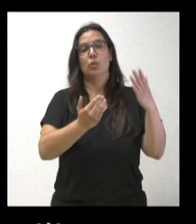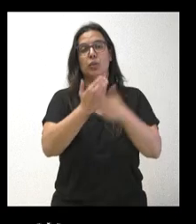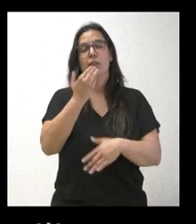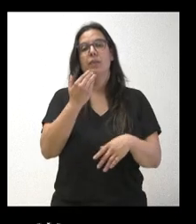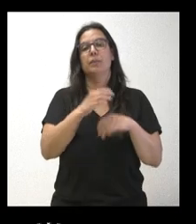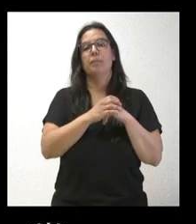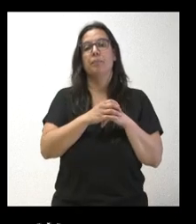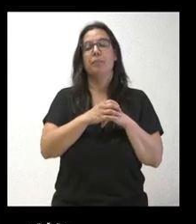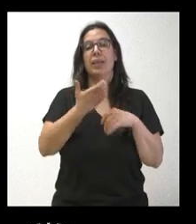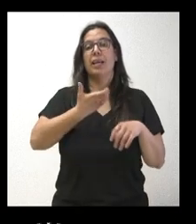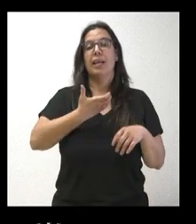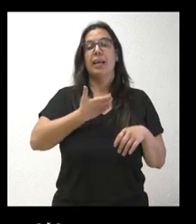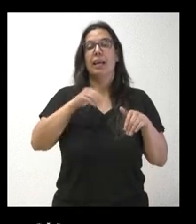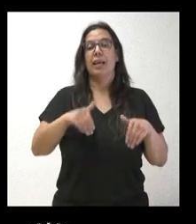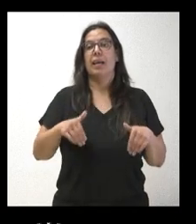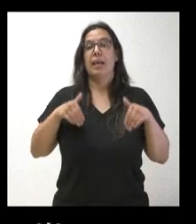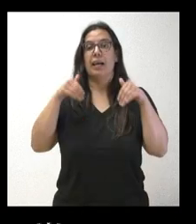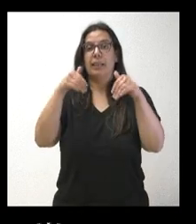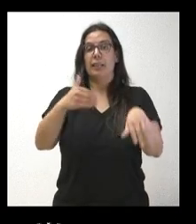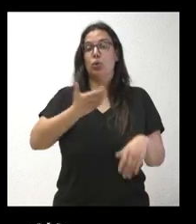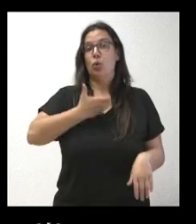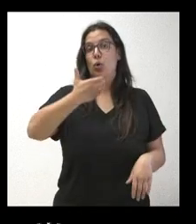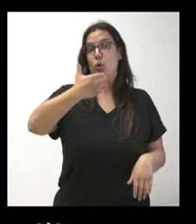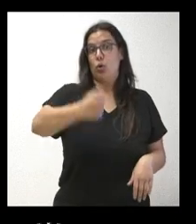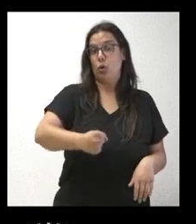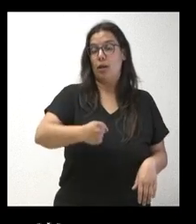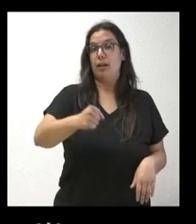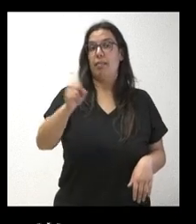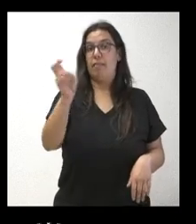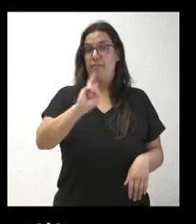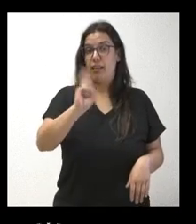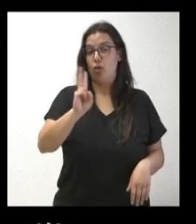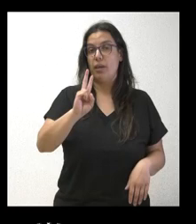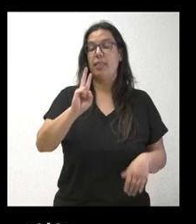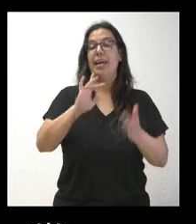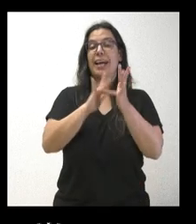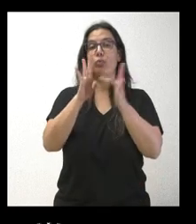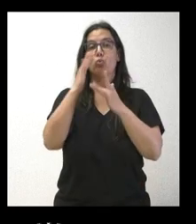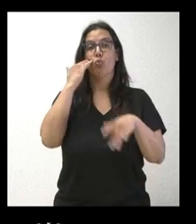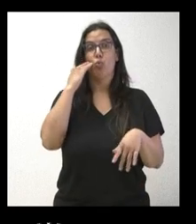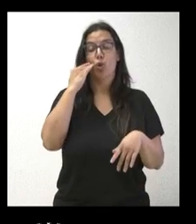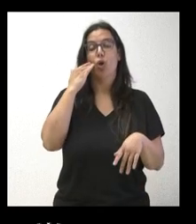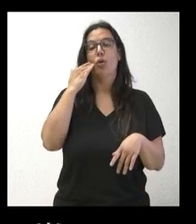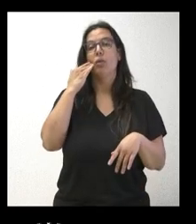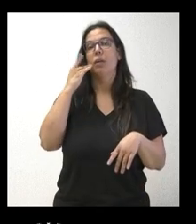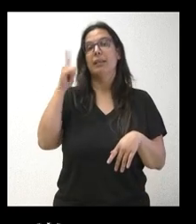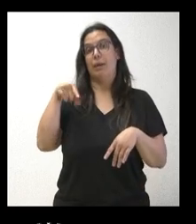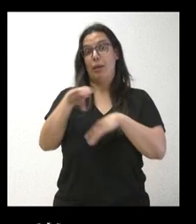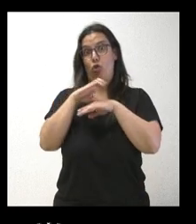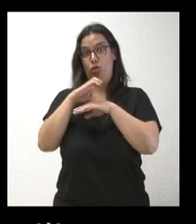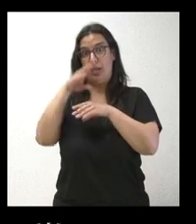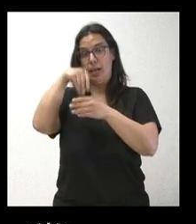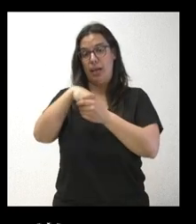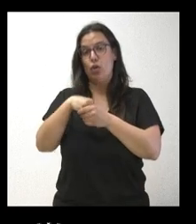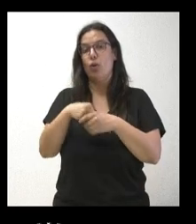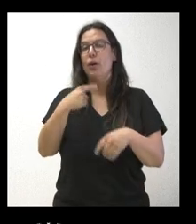el candidato a alcaldía del Ayuntamiento de Valladolid, Jesús Julio Carnero, también consejero de la Junta, ha exigido al Gobierno central y a la propia Junta de Castilla y León que asuma